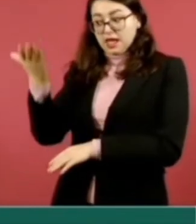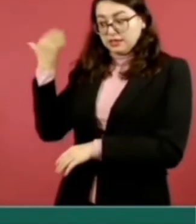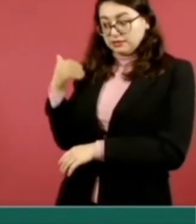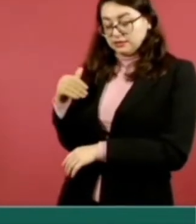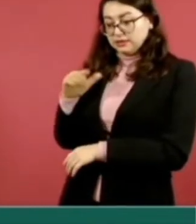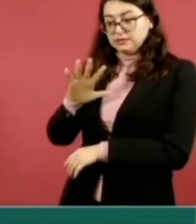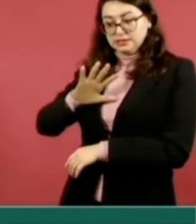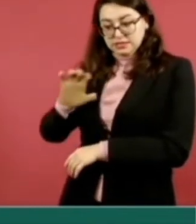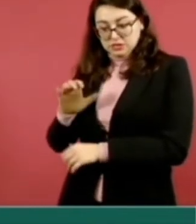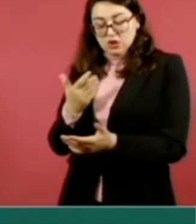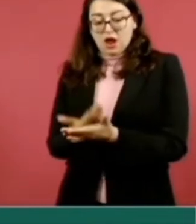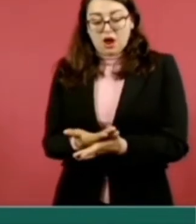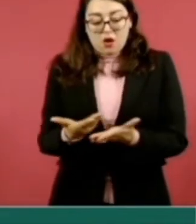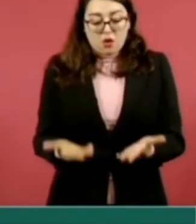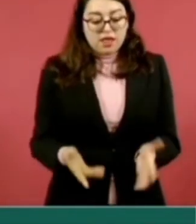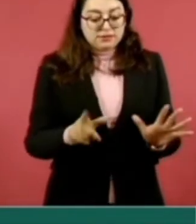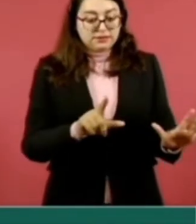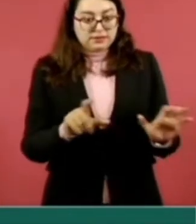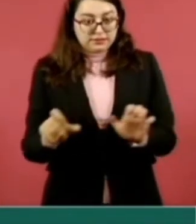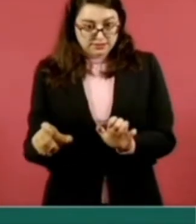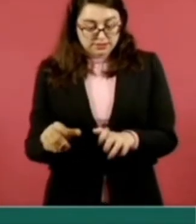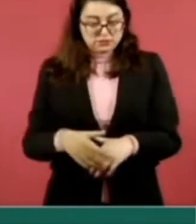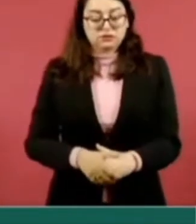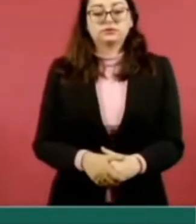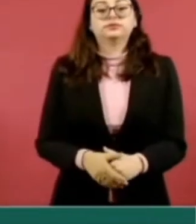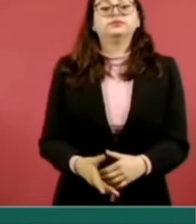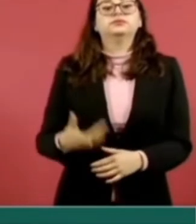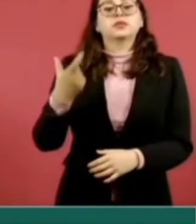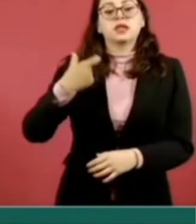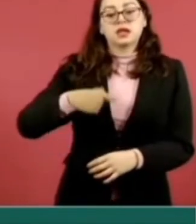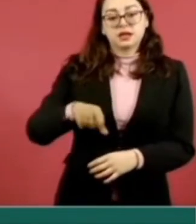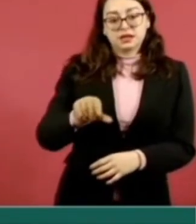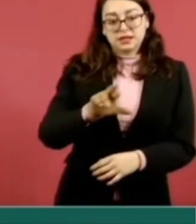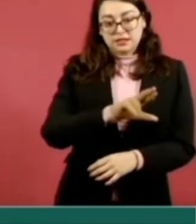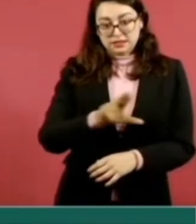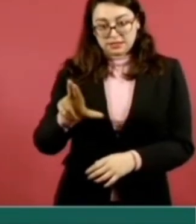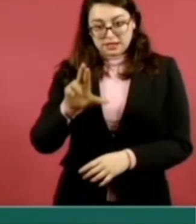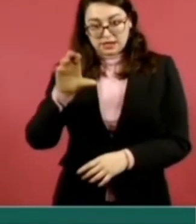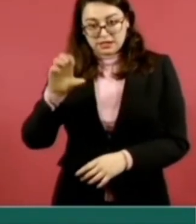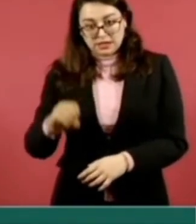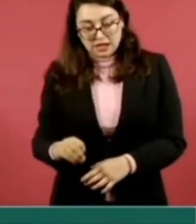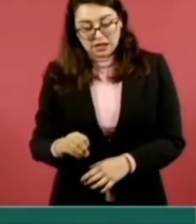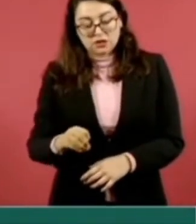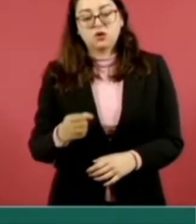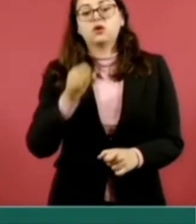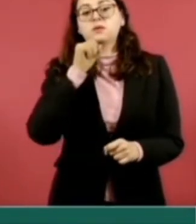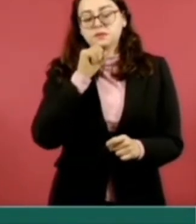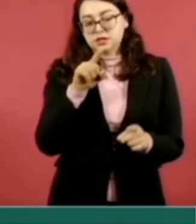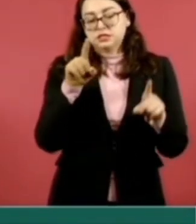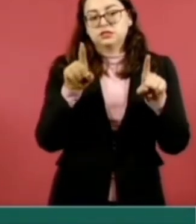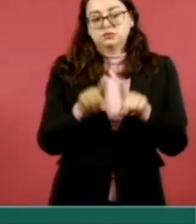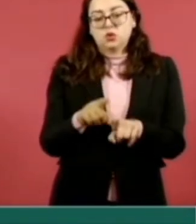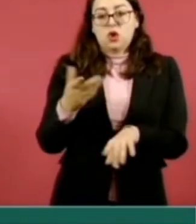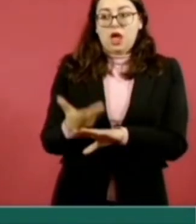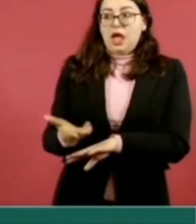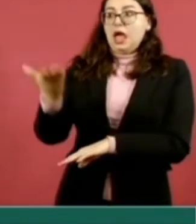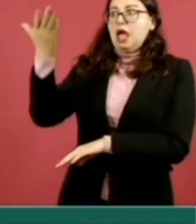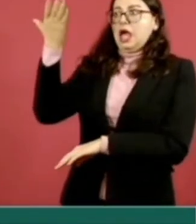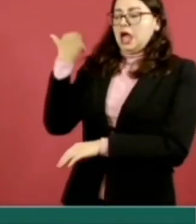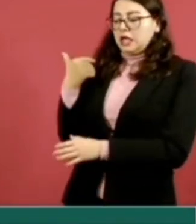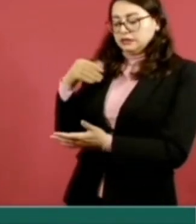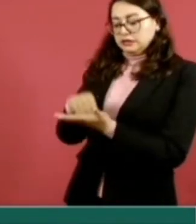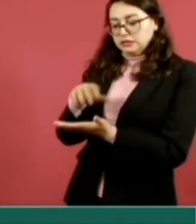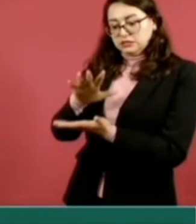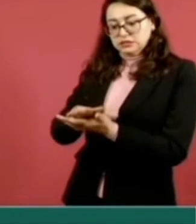714. En el caso de Quintana Roo, también con respecto al primer trimestre de 2022, la productividad mensual de consultas de